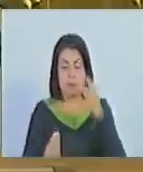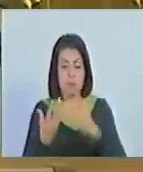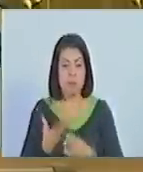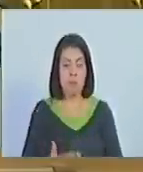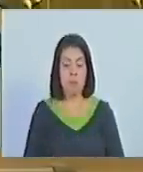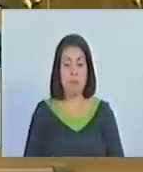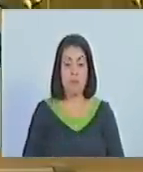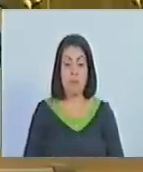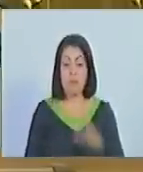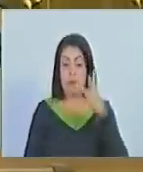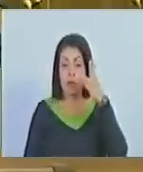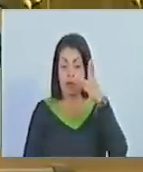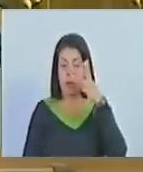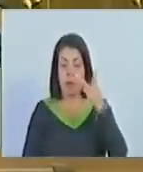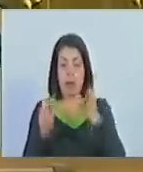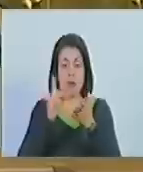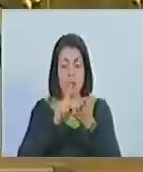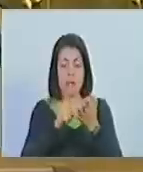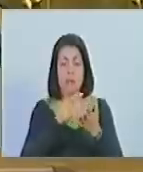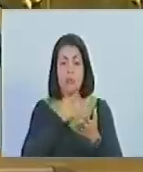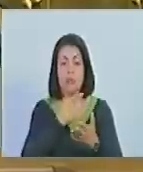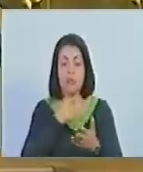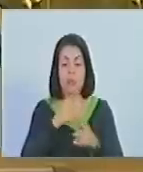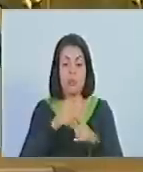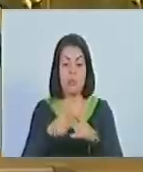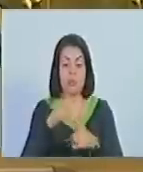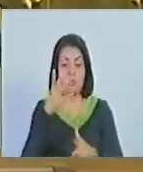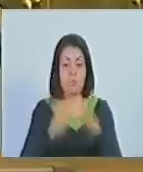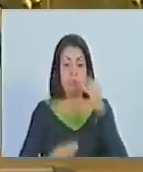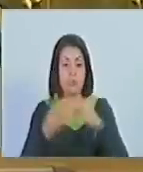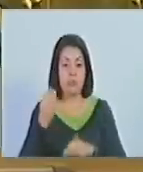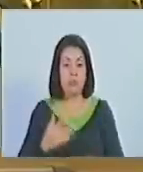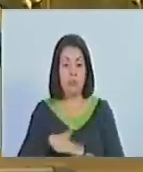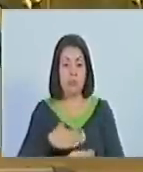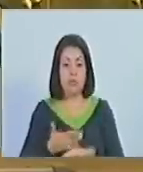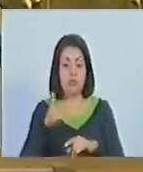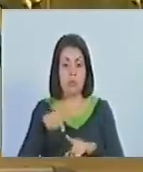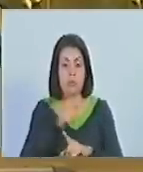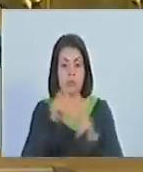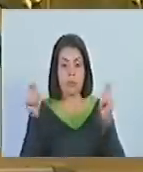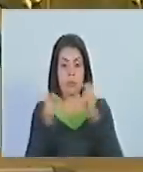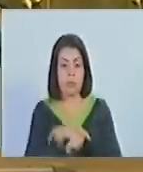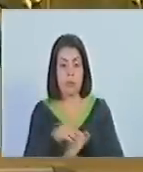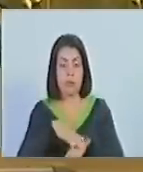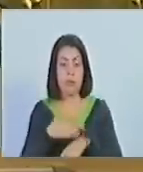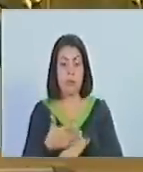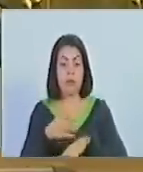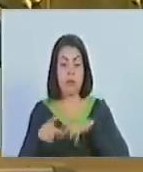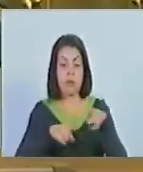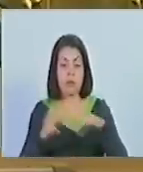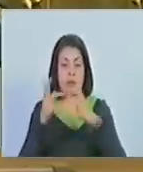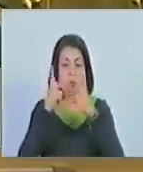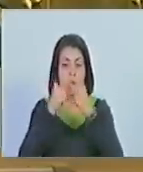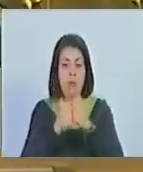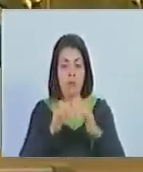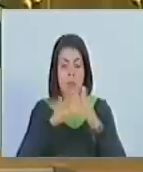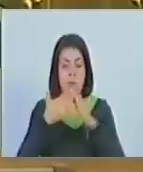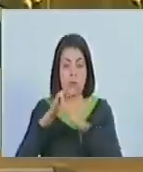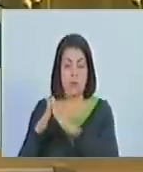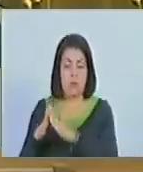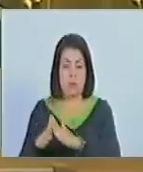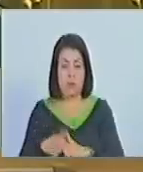comunales. Tres, preferencia de los consejos comunales en la transferencia de la gestión y administración comunitaria